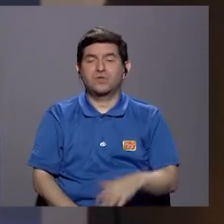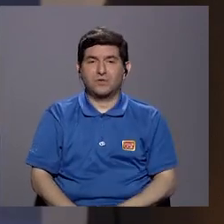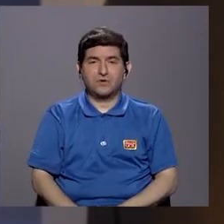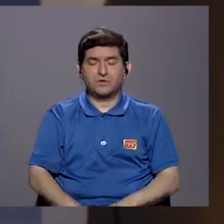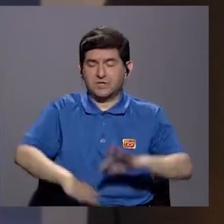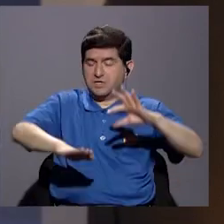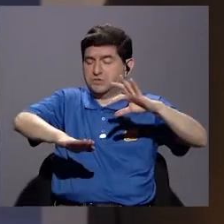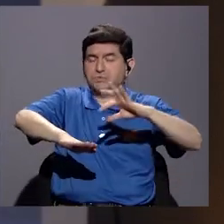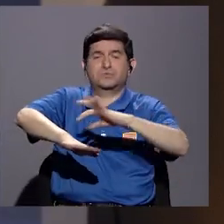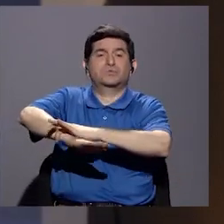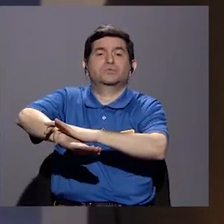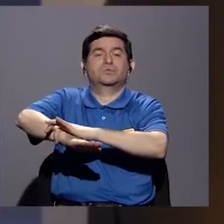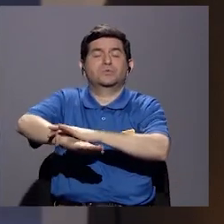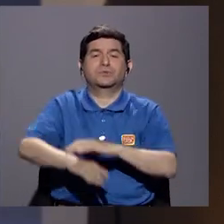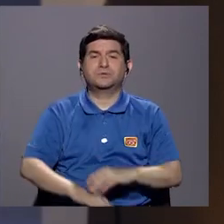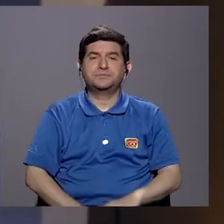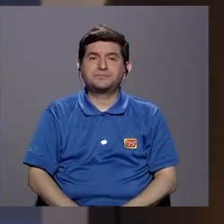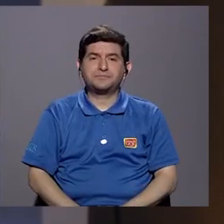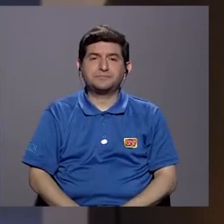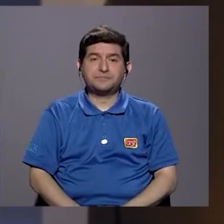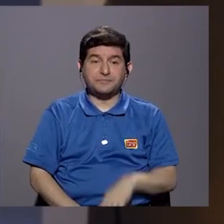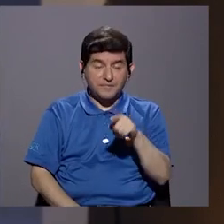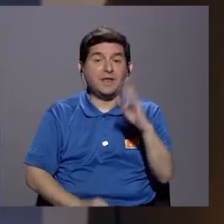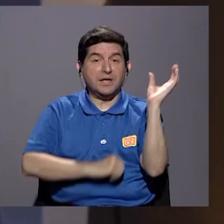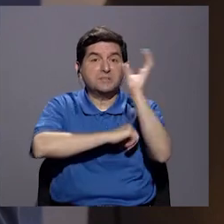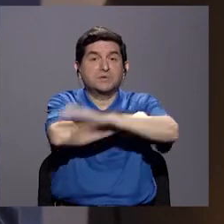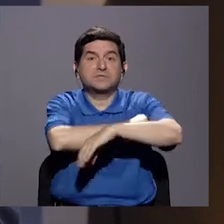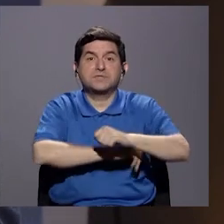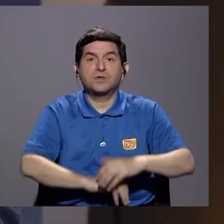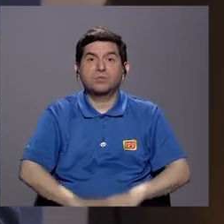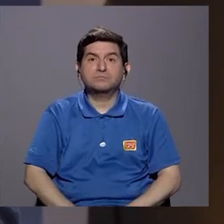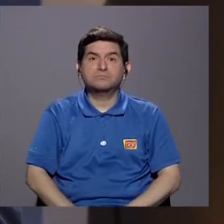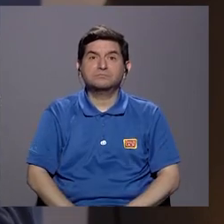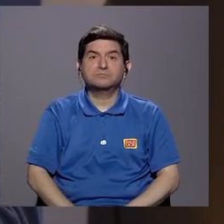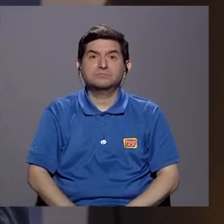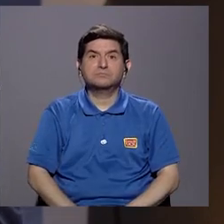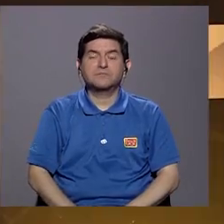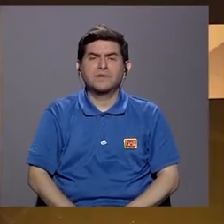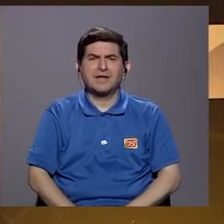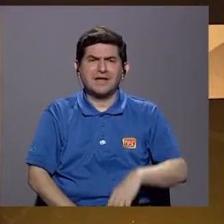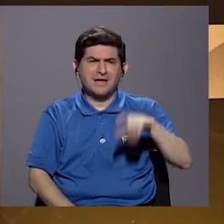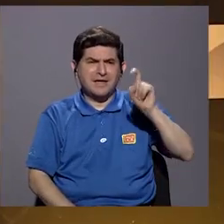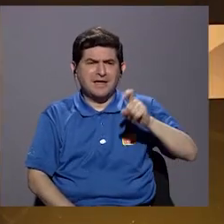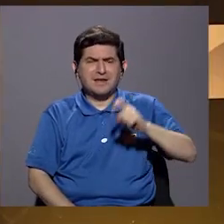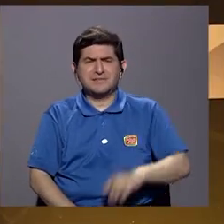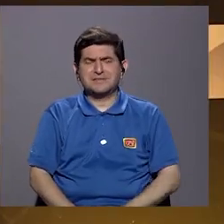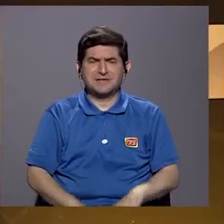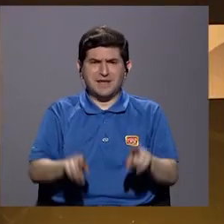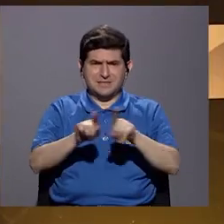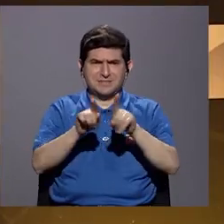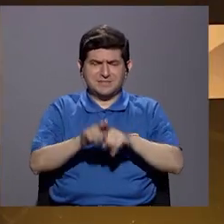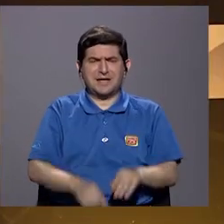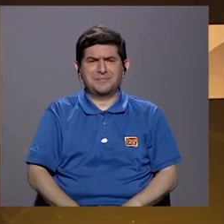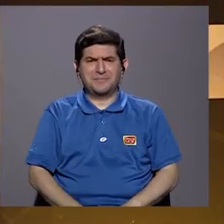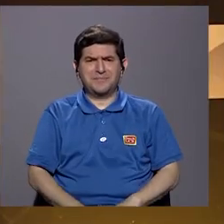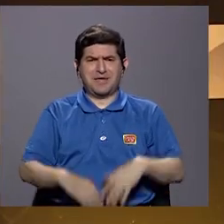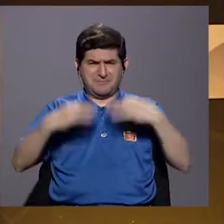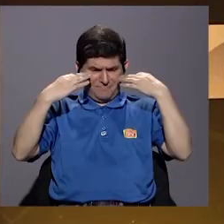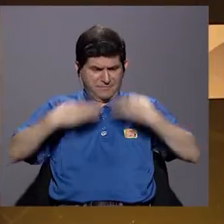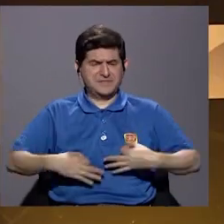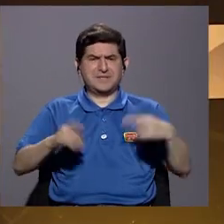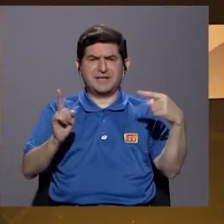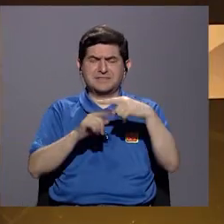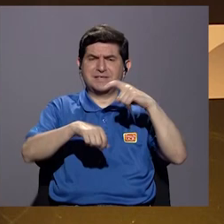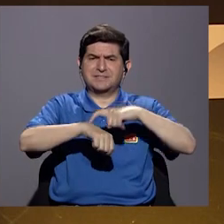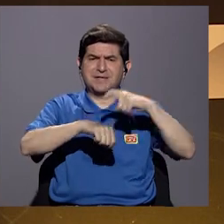con una estetovillera en la pierna. Eso es un castigo. Y además de las necesidades fisiológicas hasta la